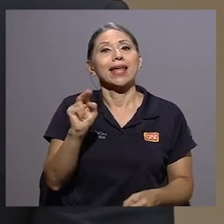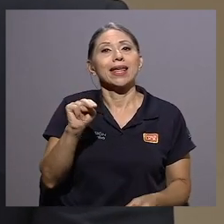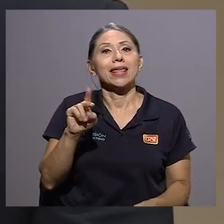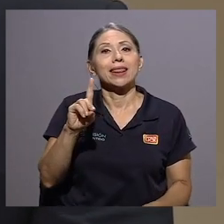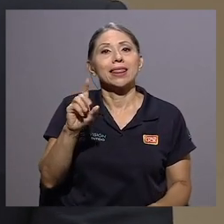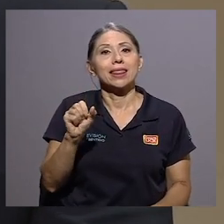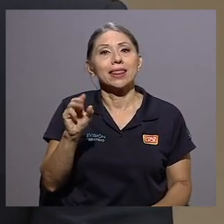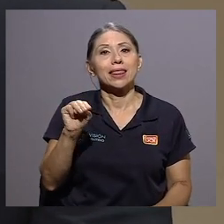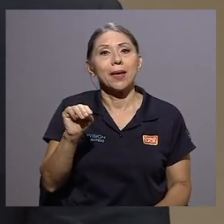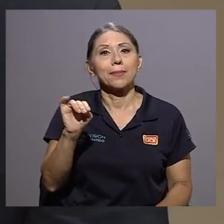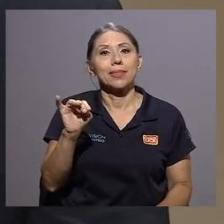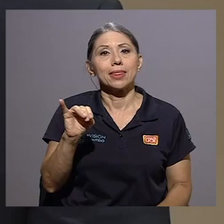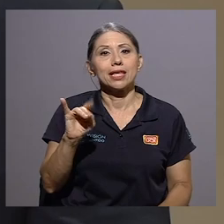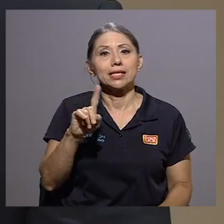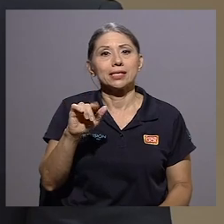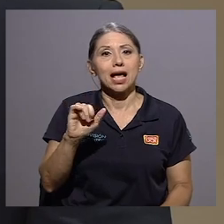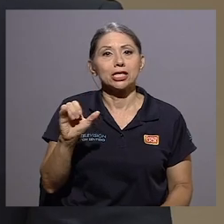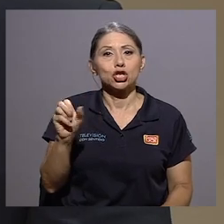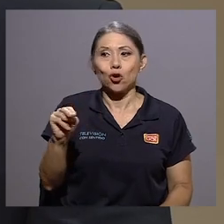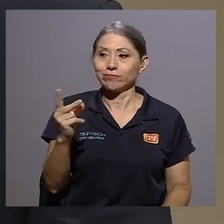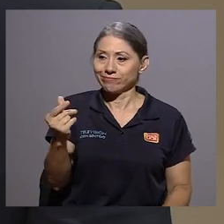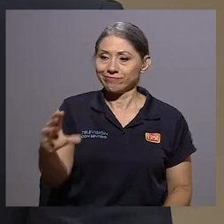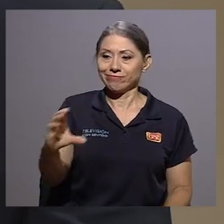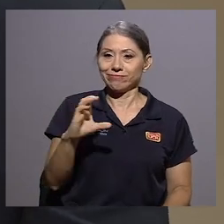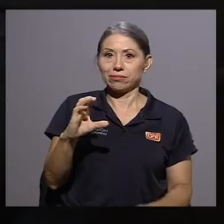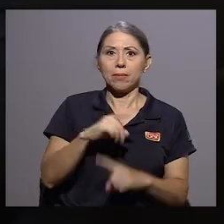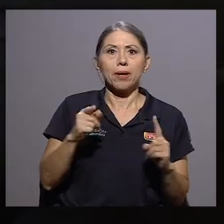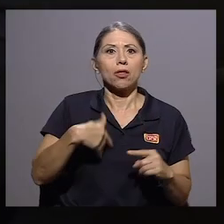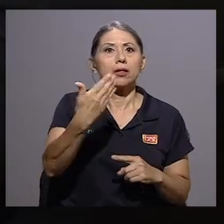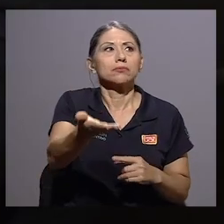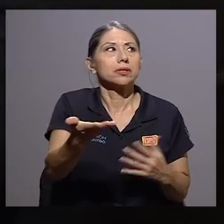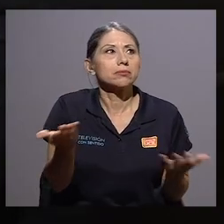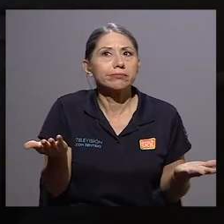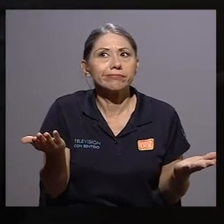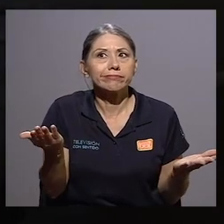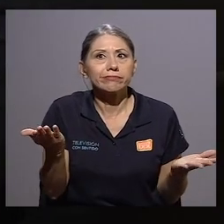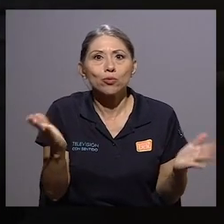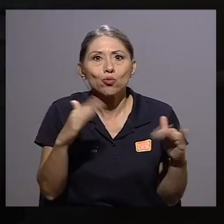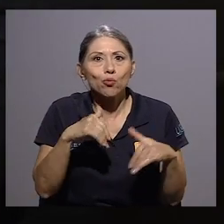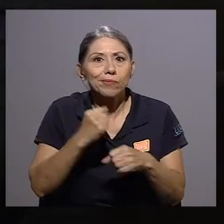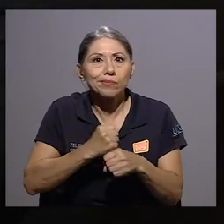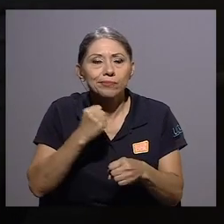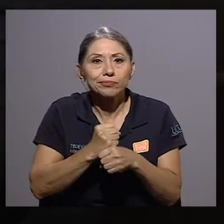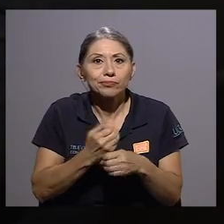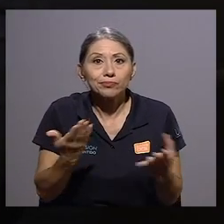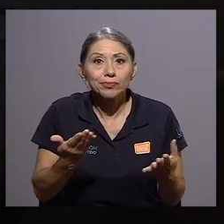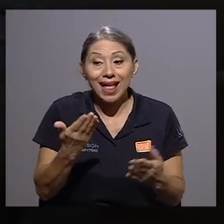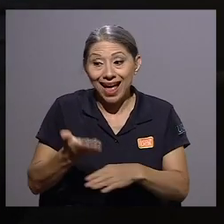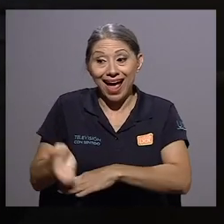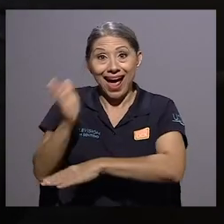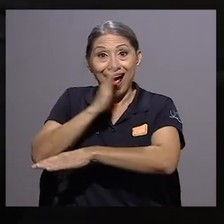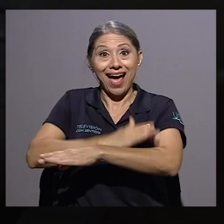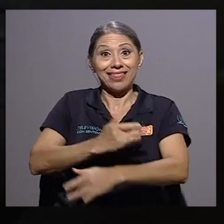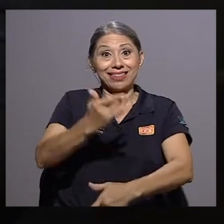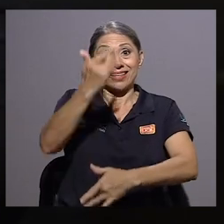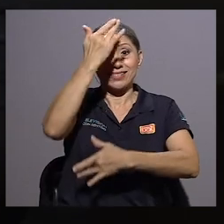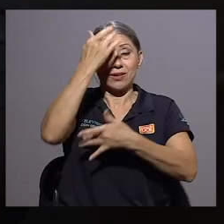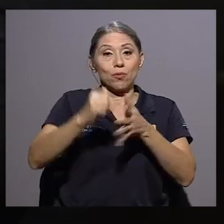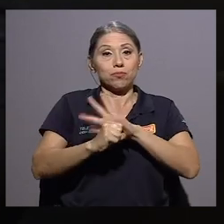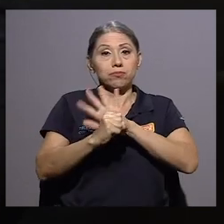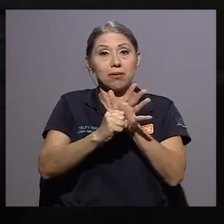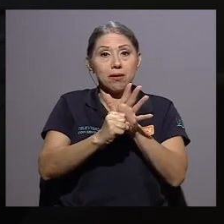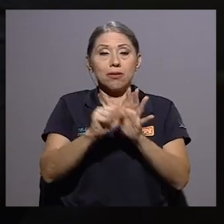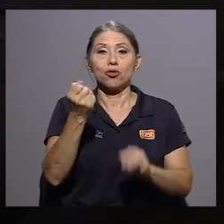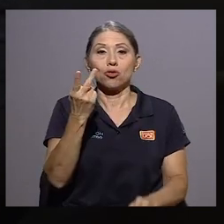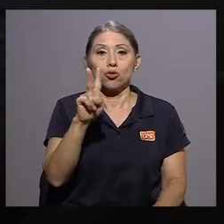del gran grupo de desempleados que Costa Rica tiene, que al momento de que empezara el COVID-19 teníamos un